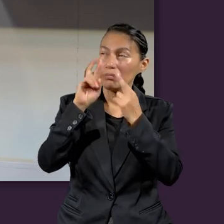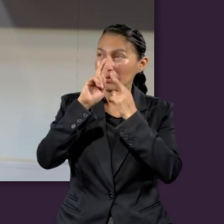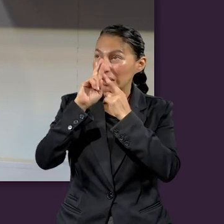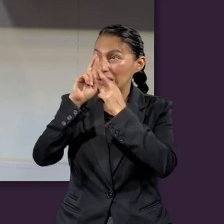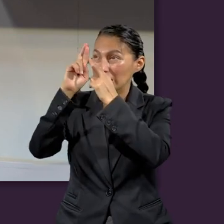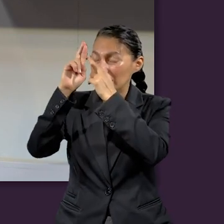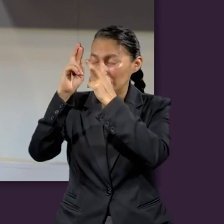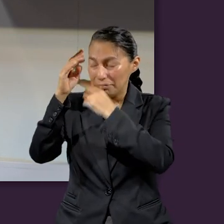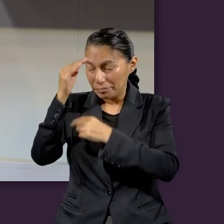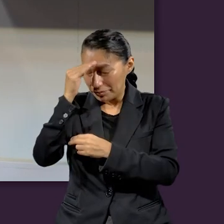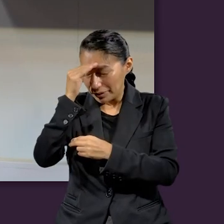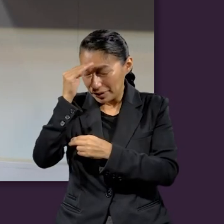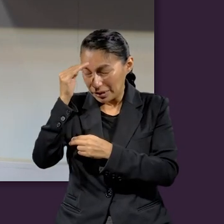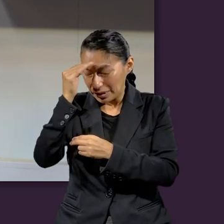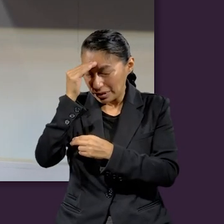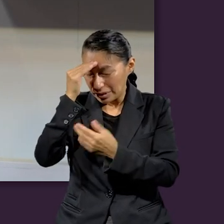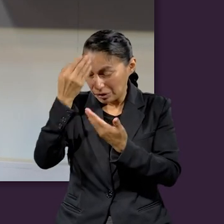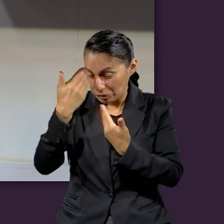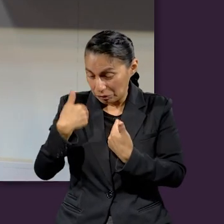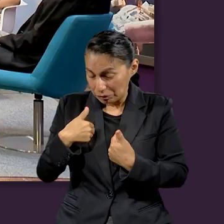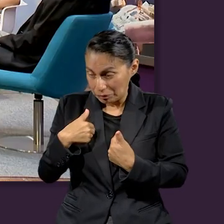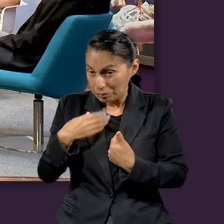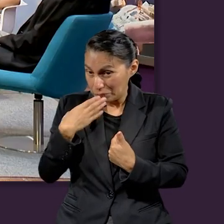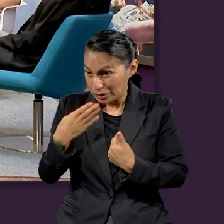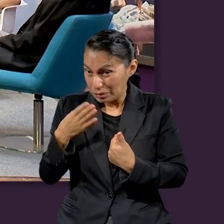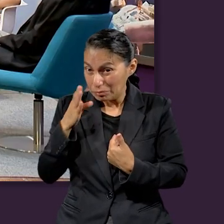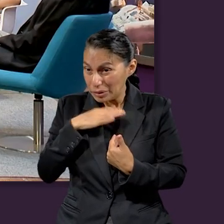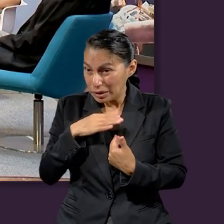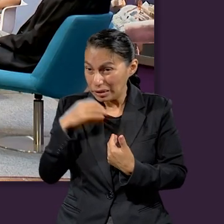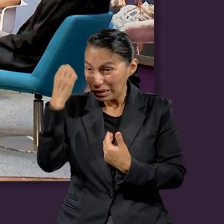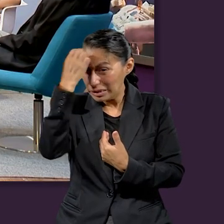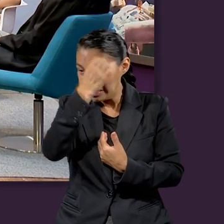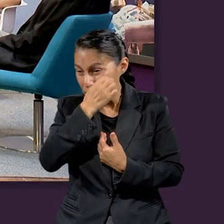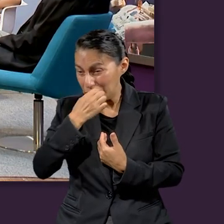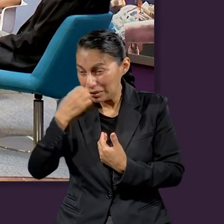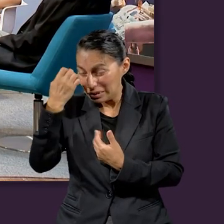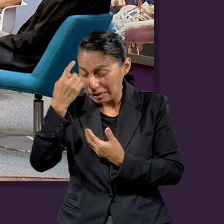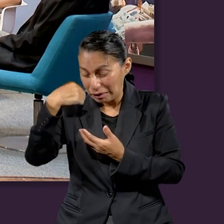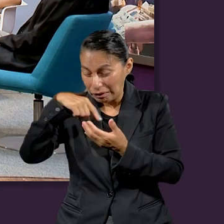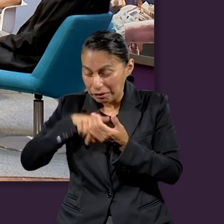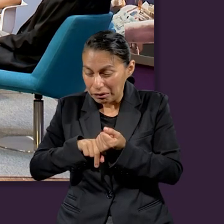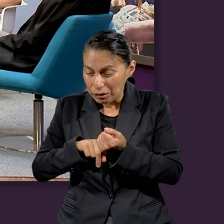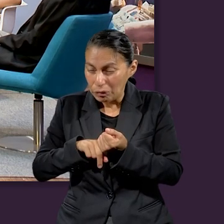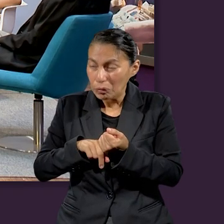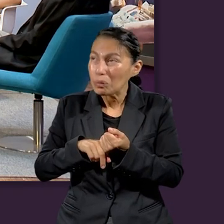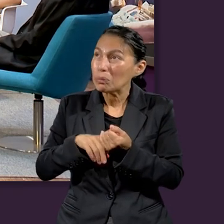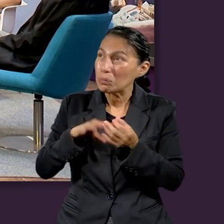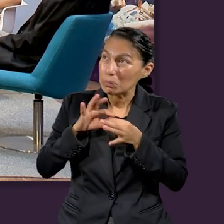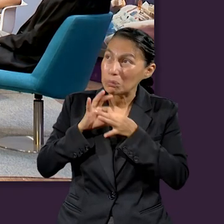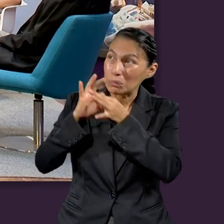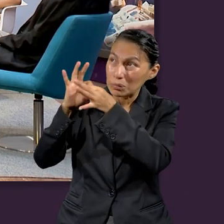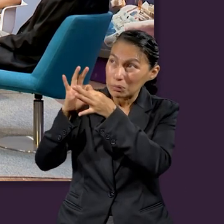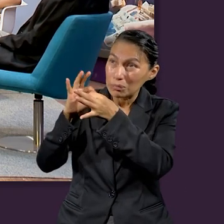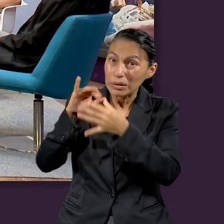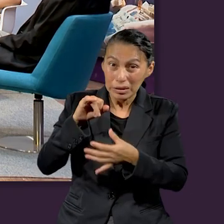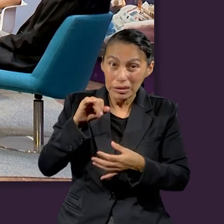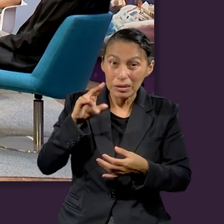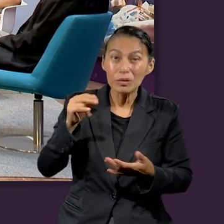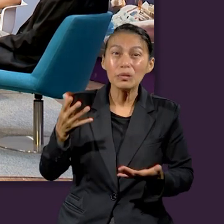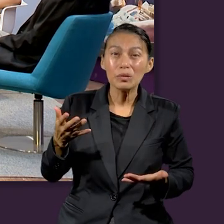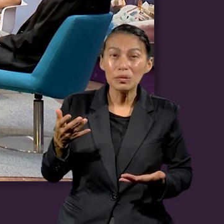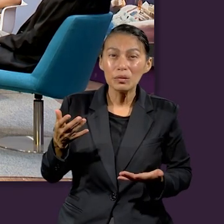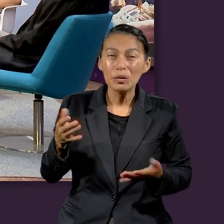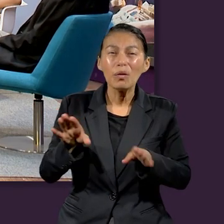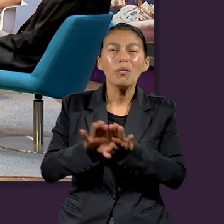actitud constante de qué, de reflexión, de cómo estoy, ¿no? ¿Cómo es mi vida? ¿Será que estoy en paz con Dios? ¿Será que